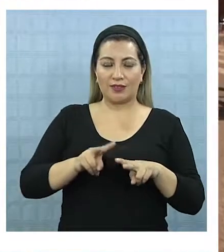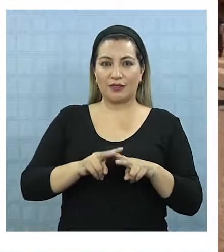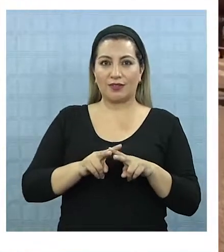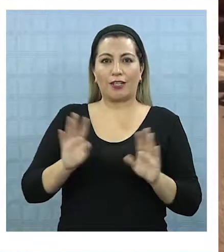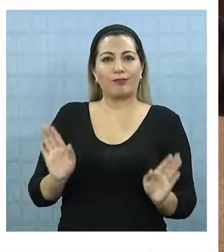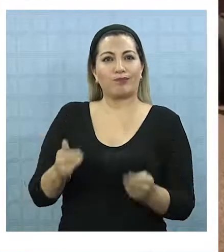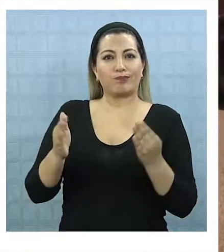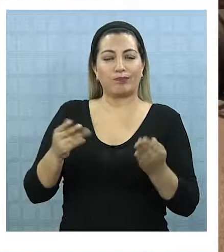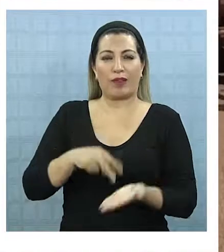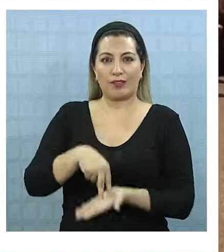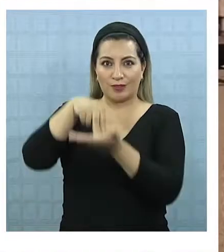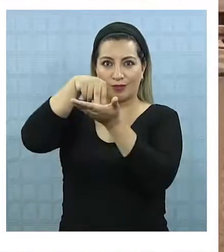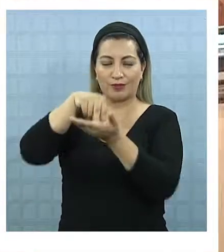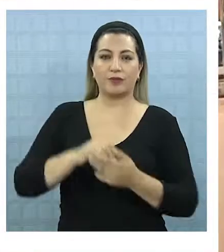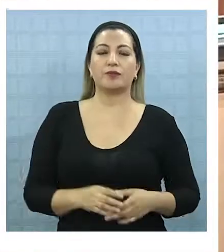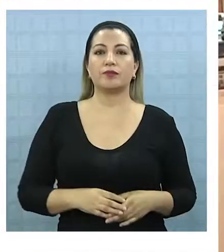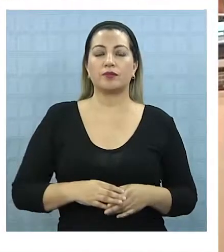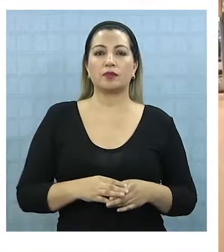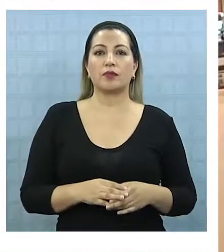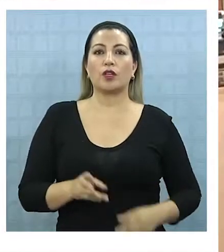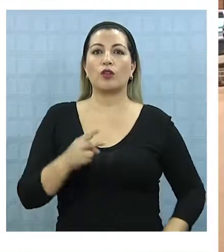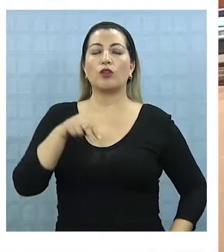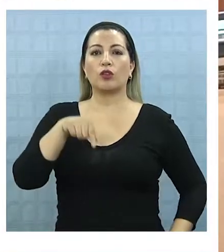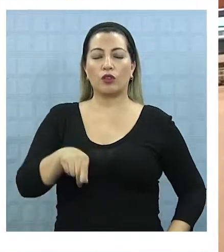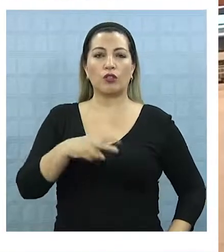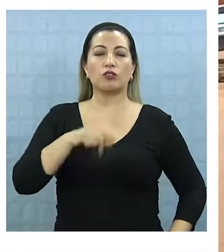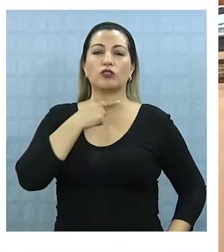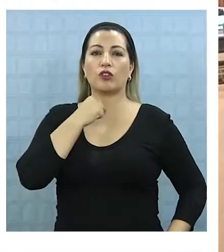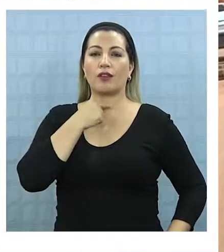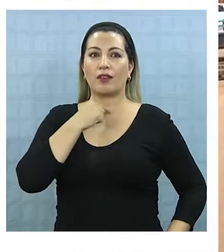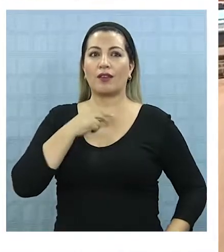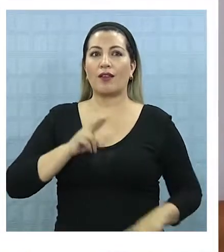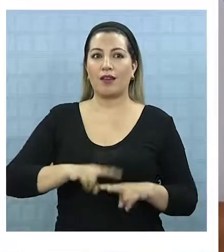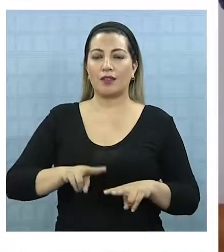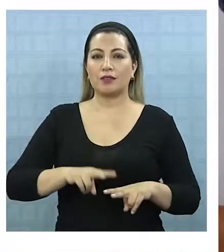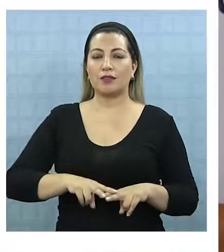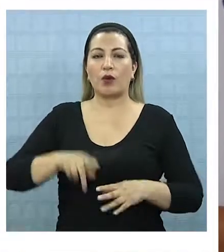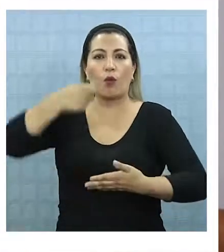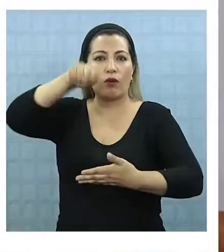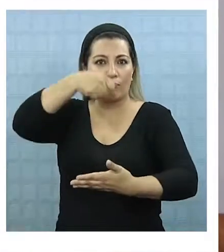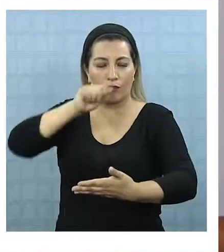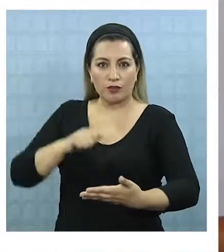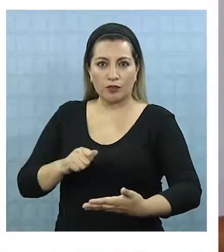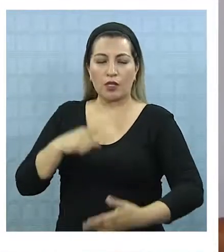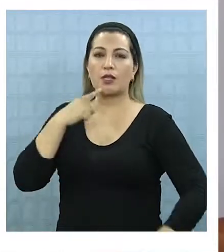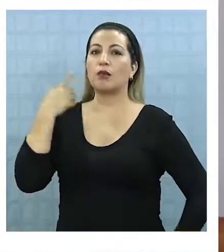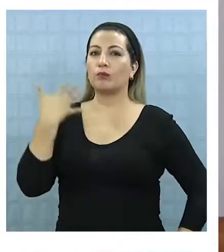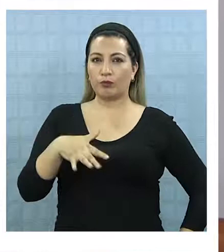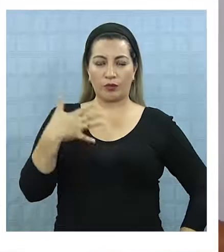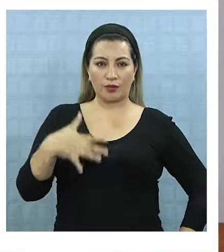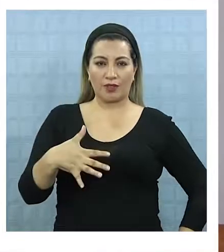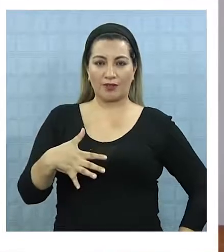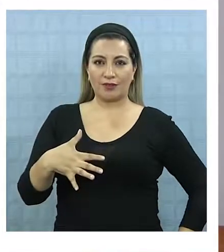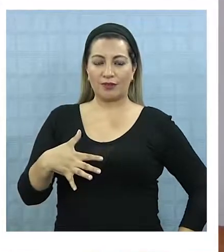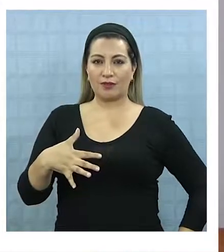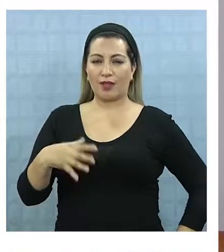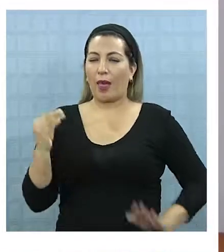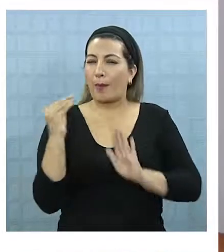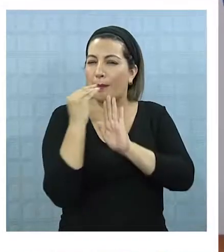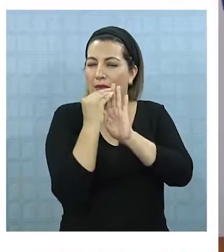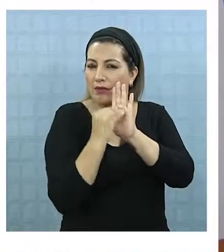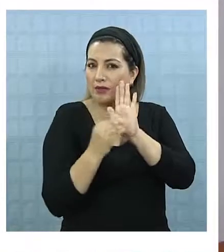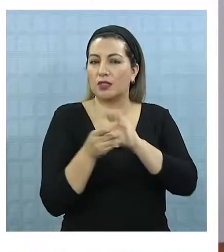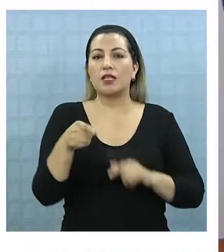efectiva reactivación de SOFRI. Básicamente lo que hoy día nosotros estamos preocupados es hacer un análisis relevante, importante, al